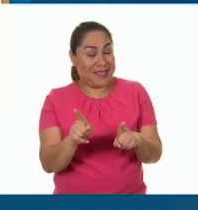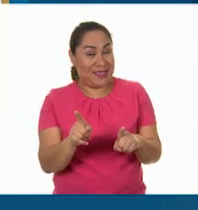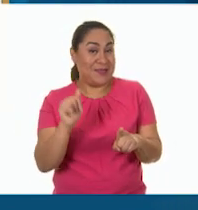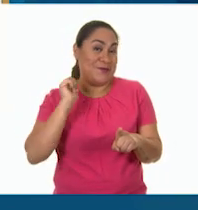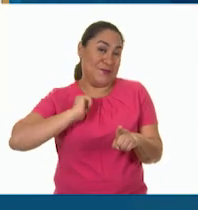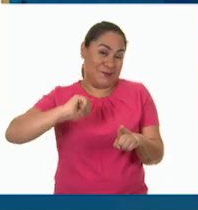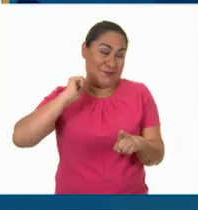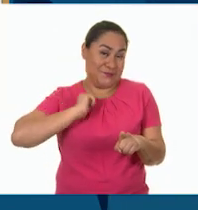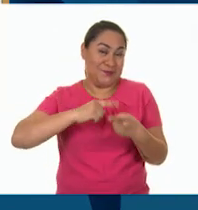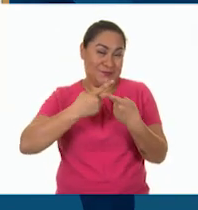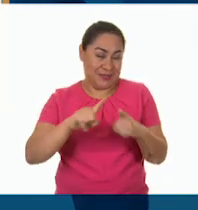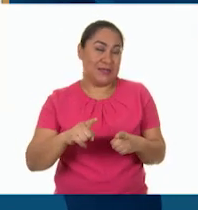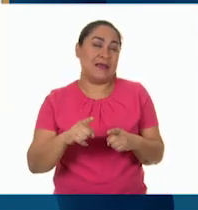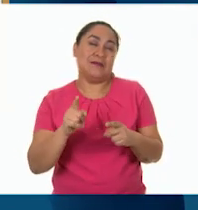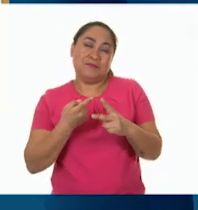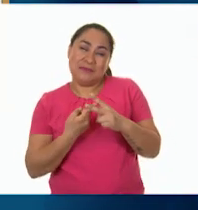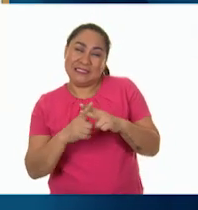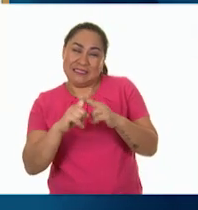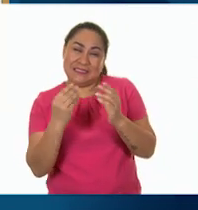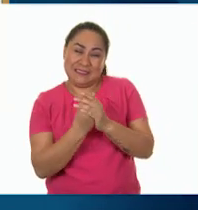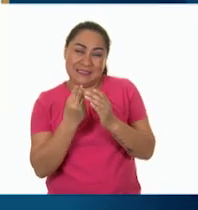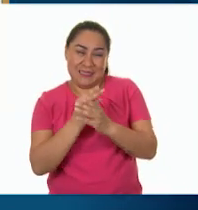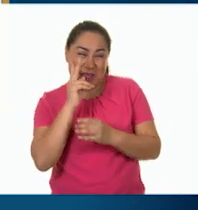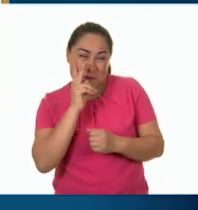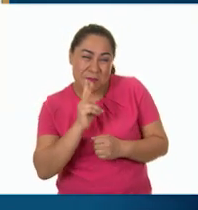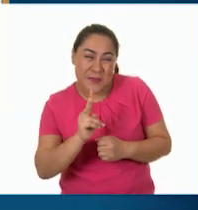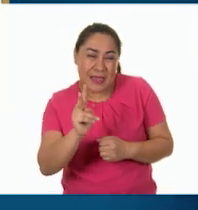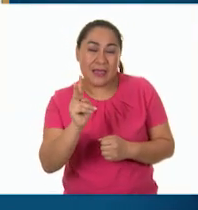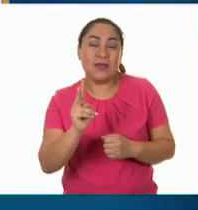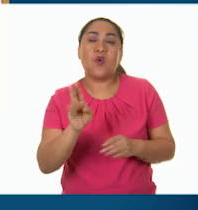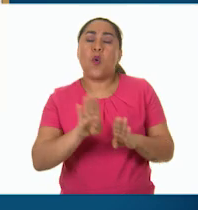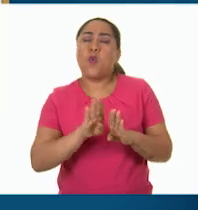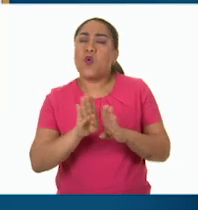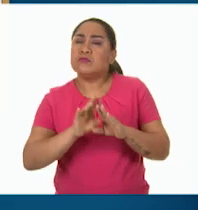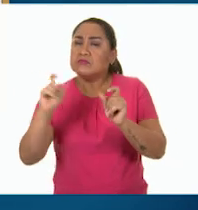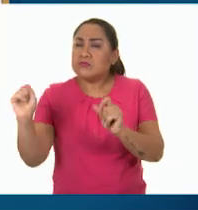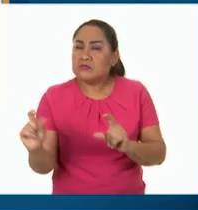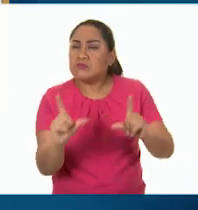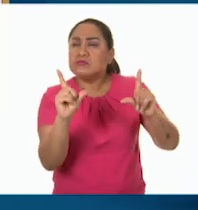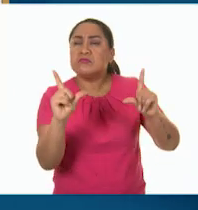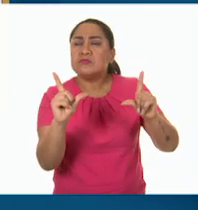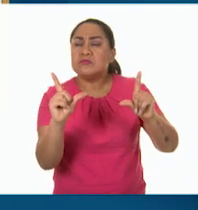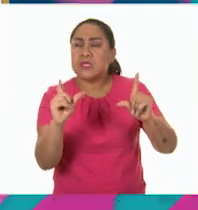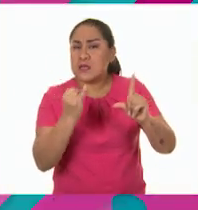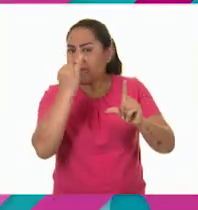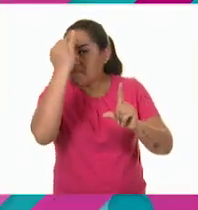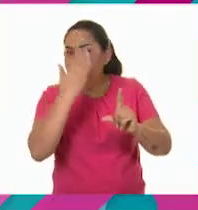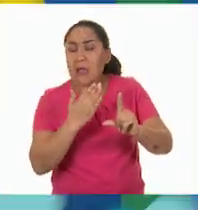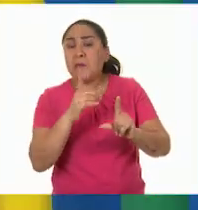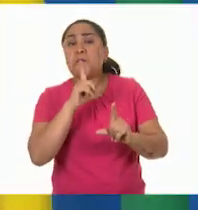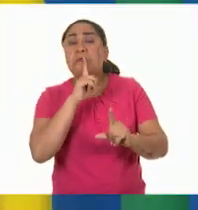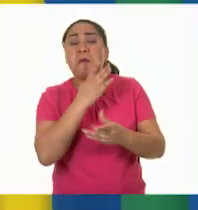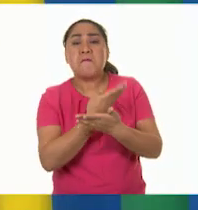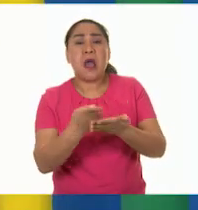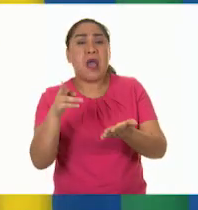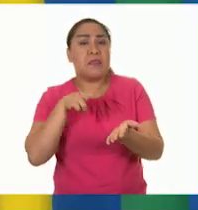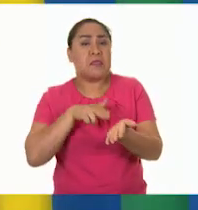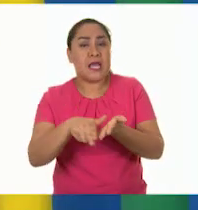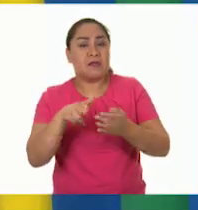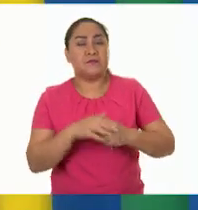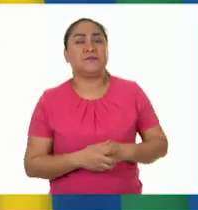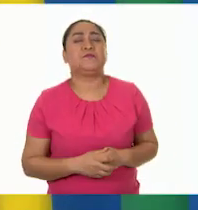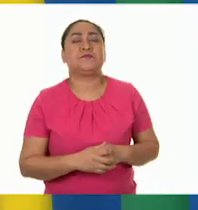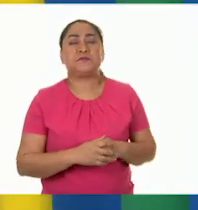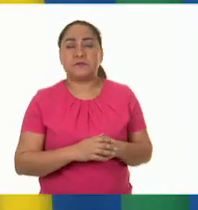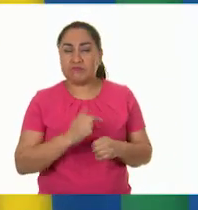Pues como vimos al principio de la clase, la imagen que estos televisores transmitían únicamente era en blanco y negro. Bueno, ya puedo darme